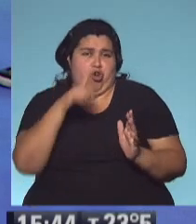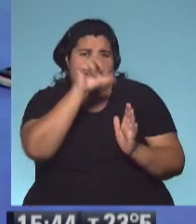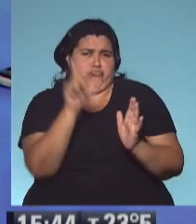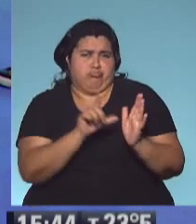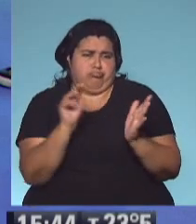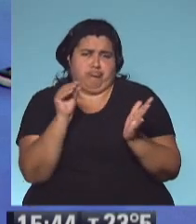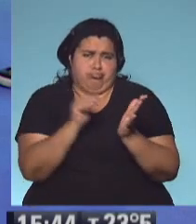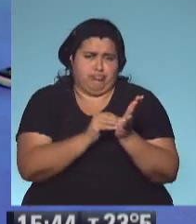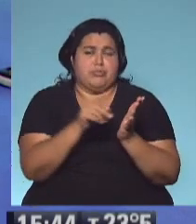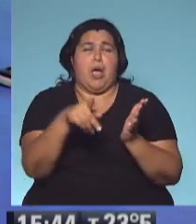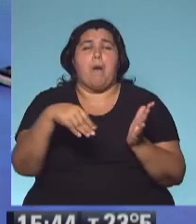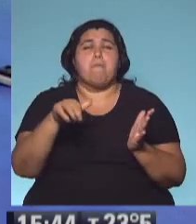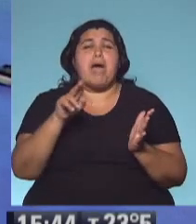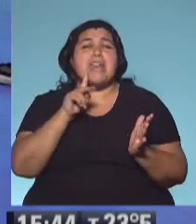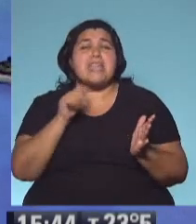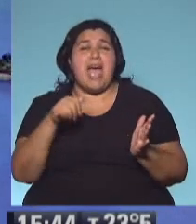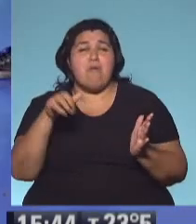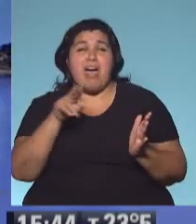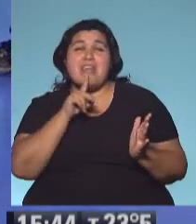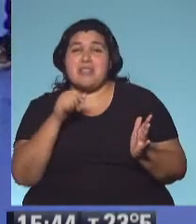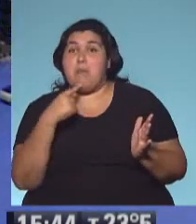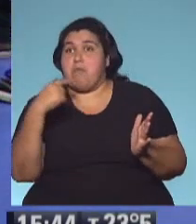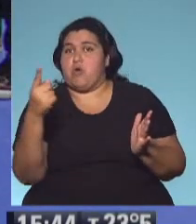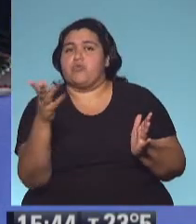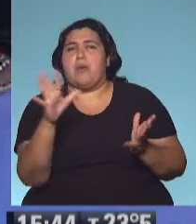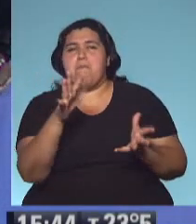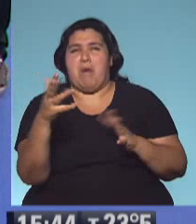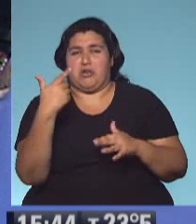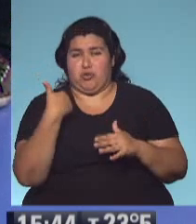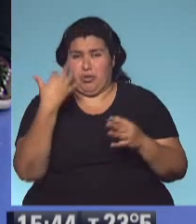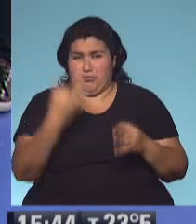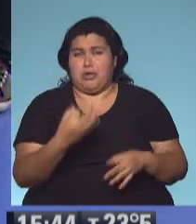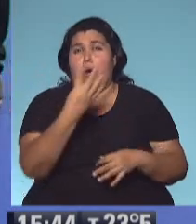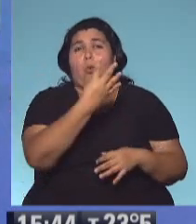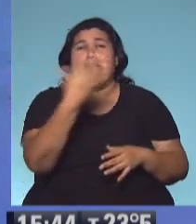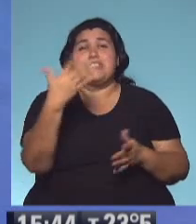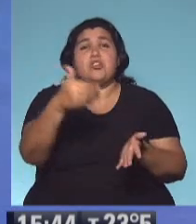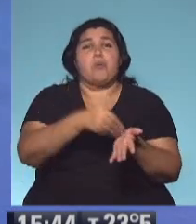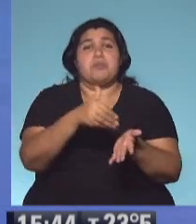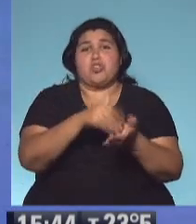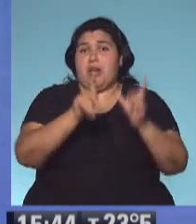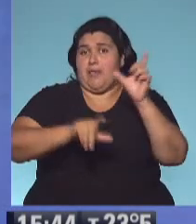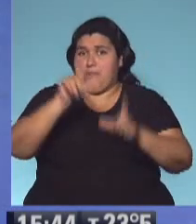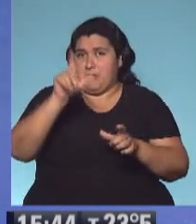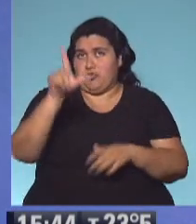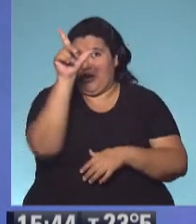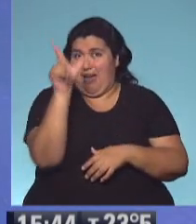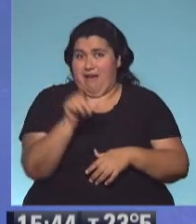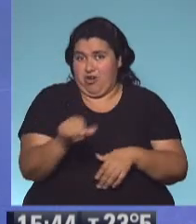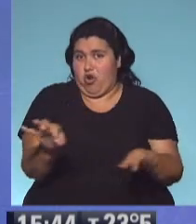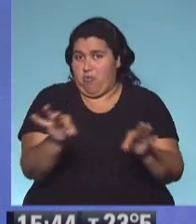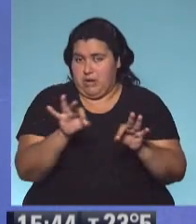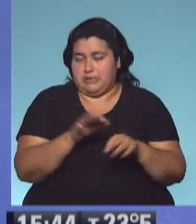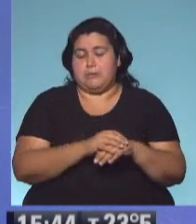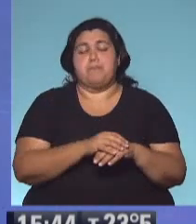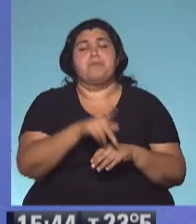pregunté a María Marte que me dijera cuántos somos en la Argentina. Entonces, más o menos somos 45 millones de personas. Bien. Entonces, si